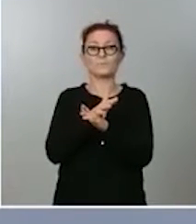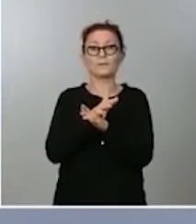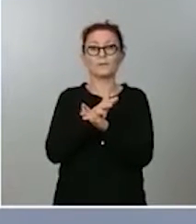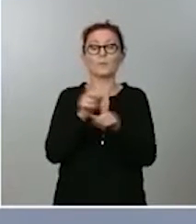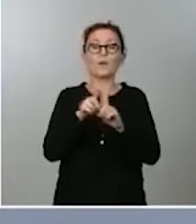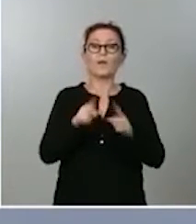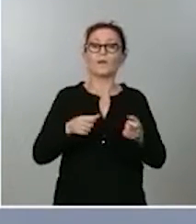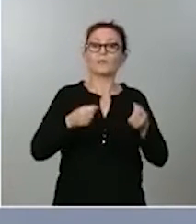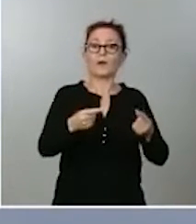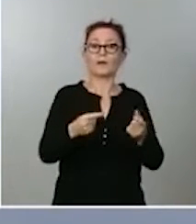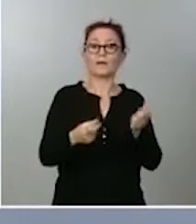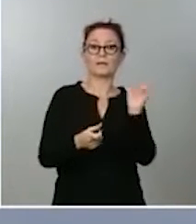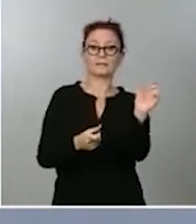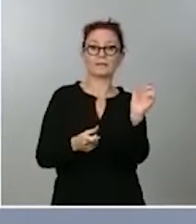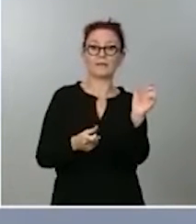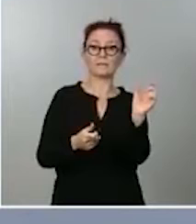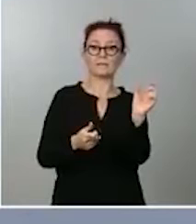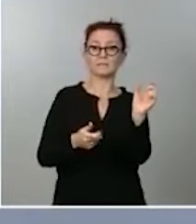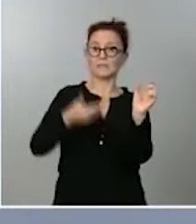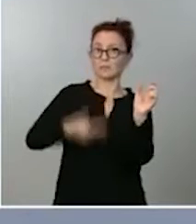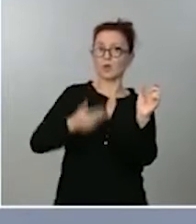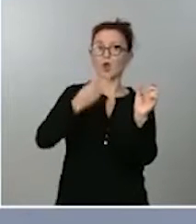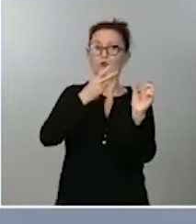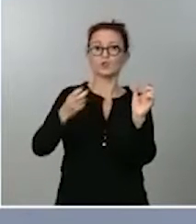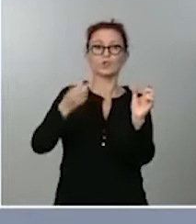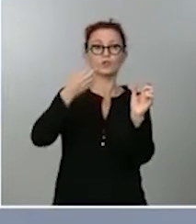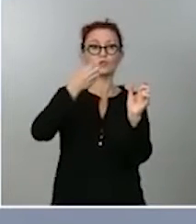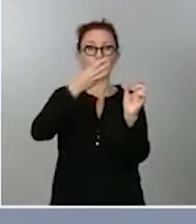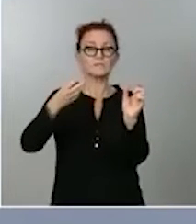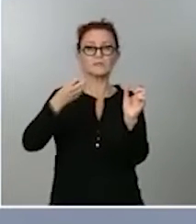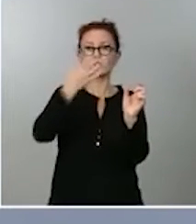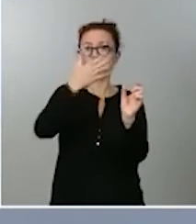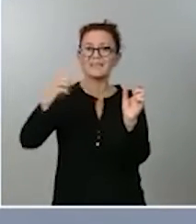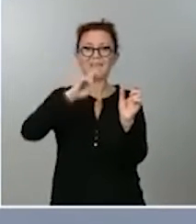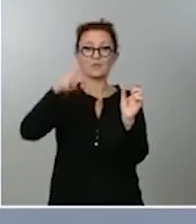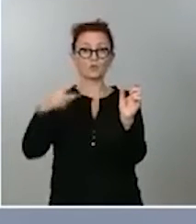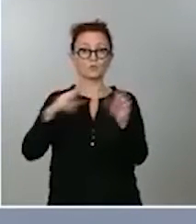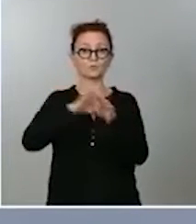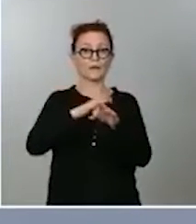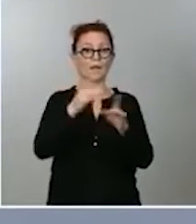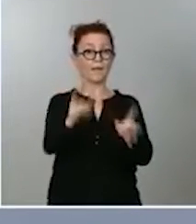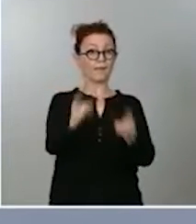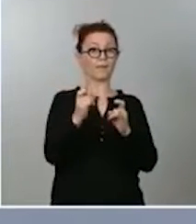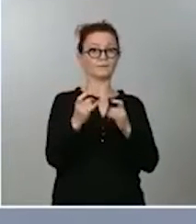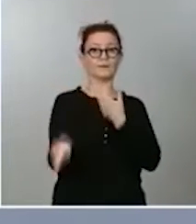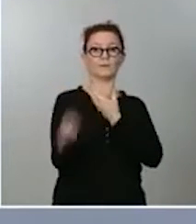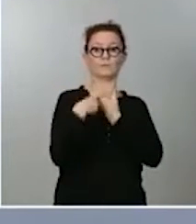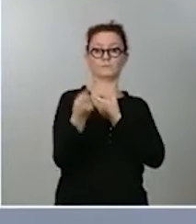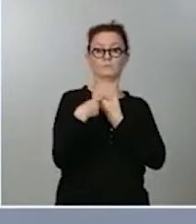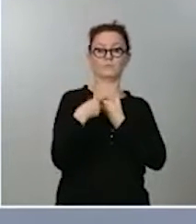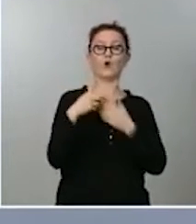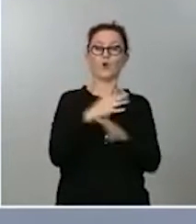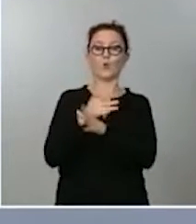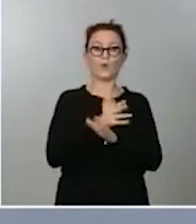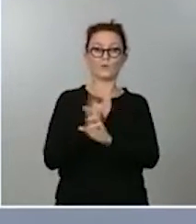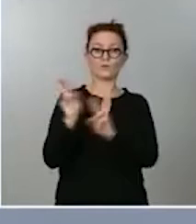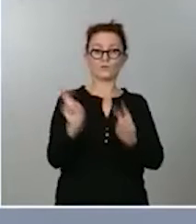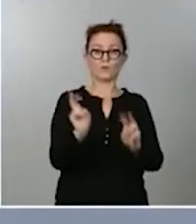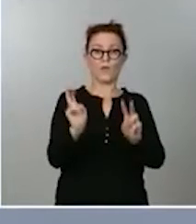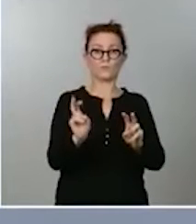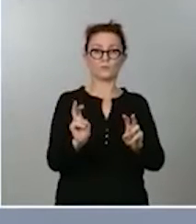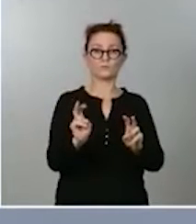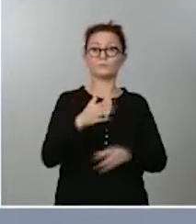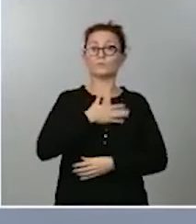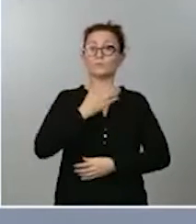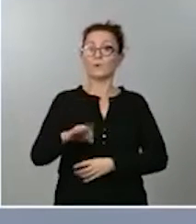importantes, 200, 300, 500 euros, para atraer a nuevos jugadores que a veces en unas situaciones de